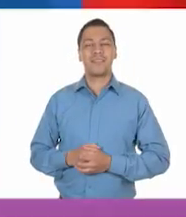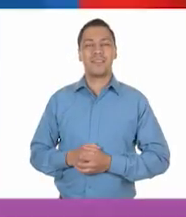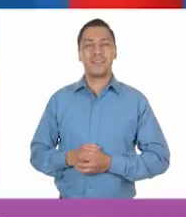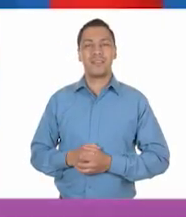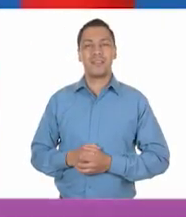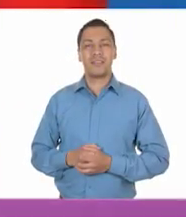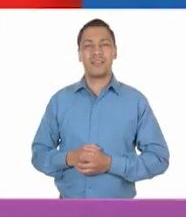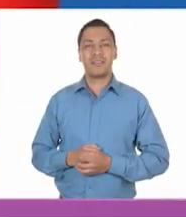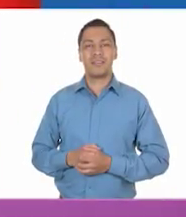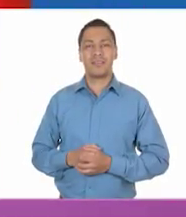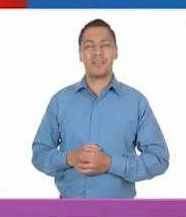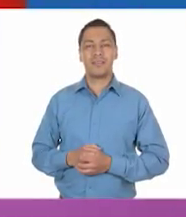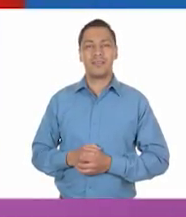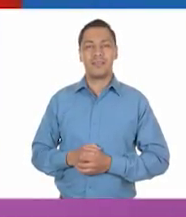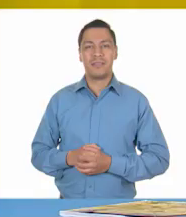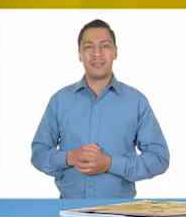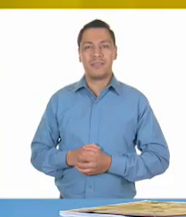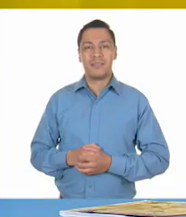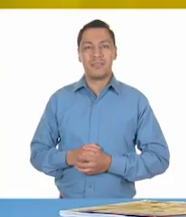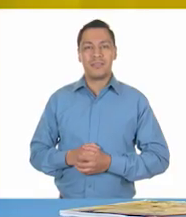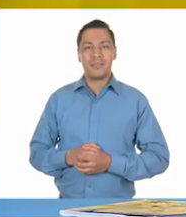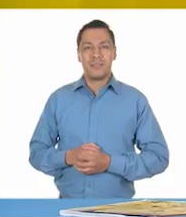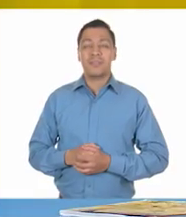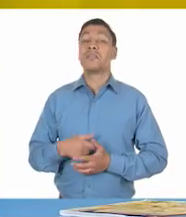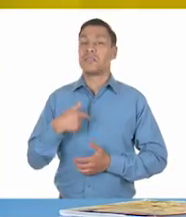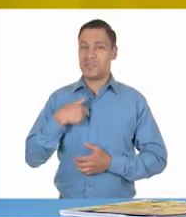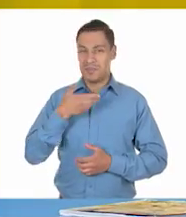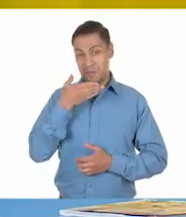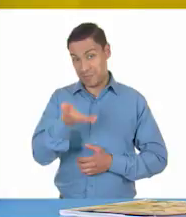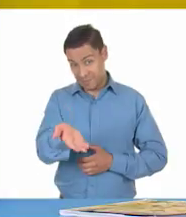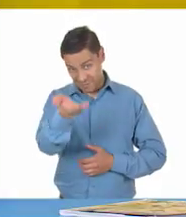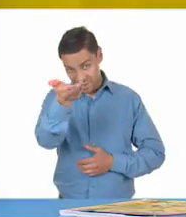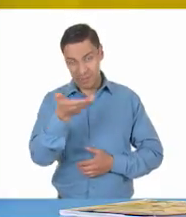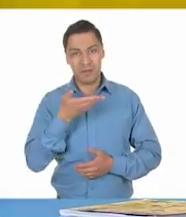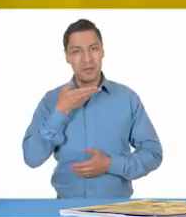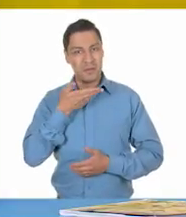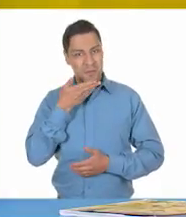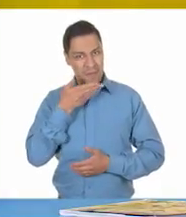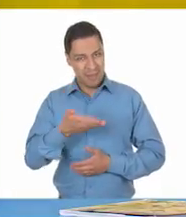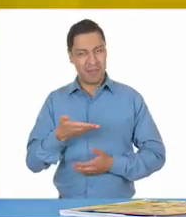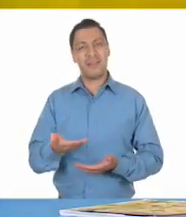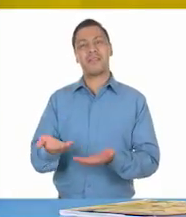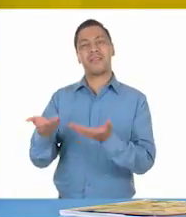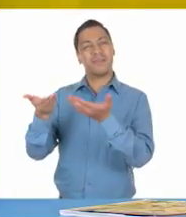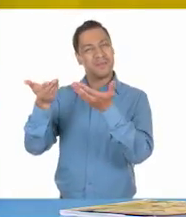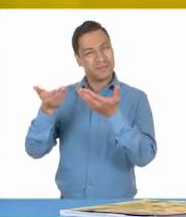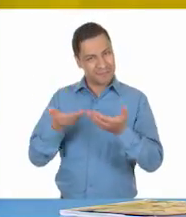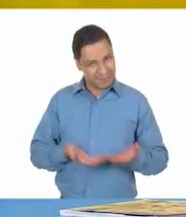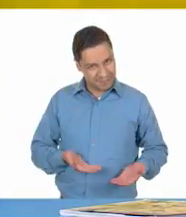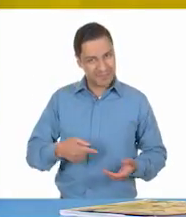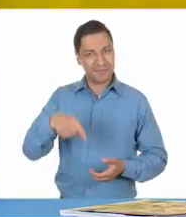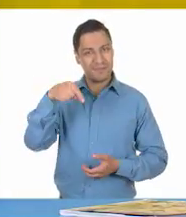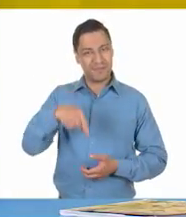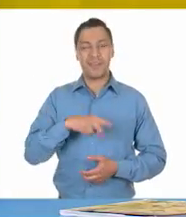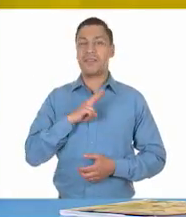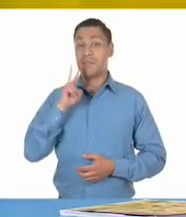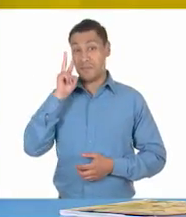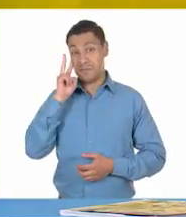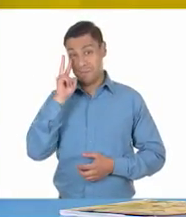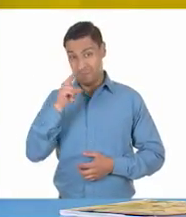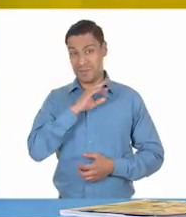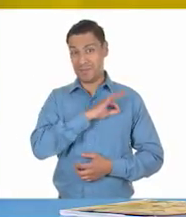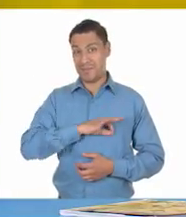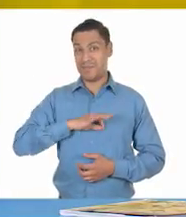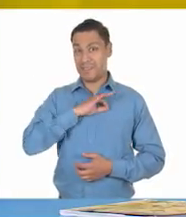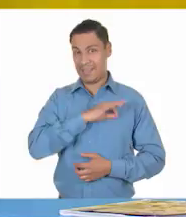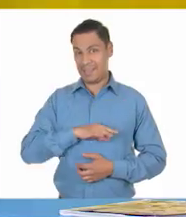Pues mientras le ayudan a Ale, yo sí que bien les quiero dar la bienvenida a todas las chicas y chicos ahí en sus casas. Me siento muy feliz de encontrarnos nuevamente.